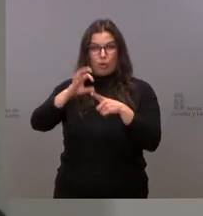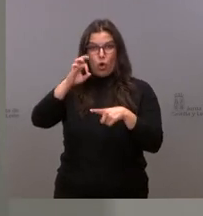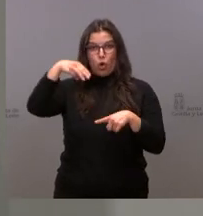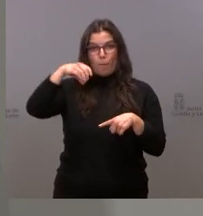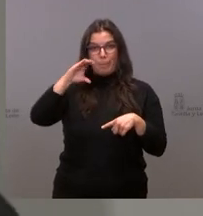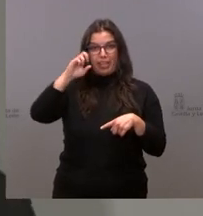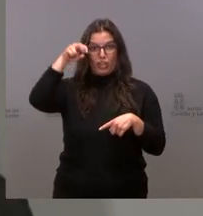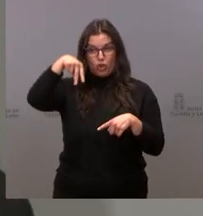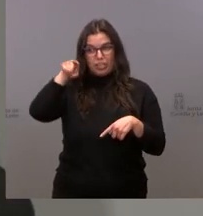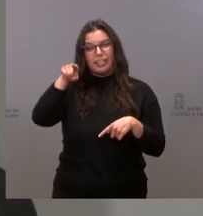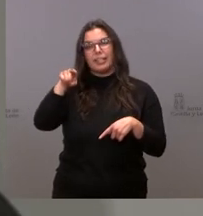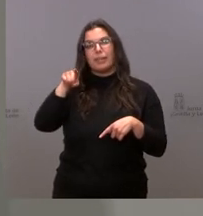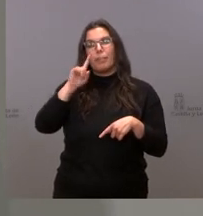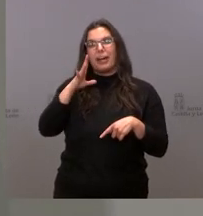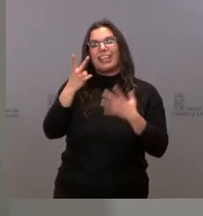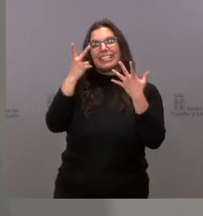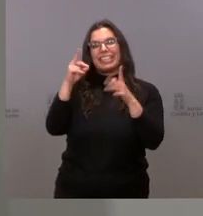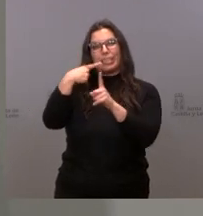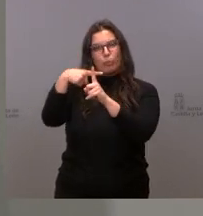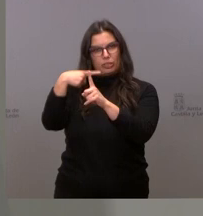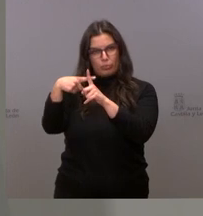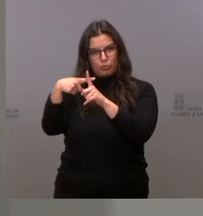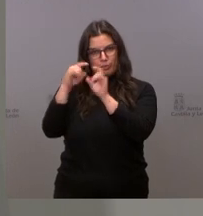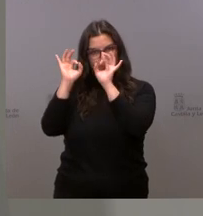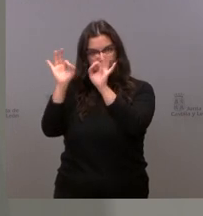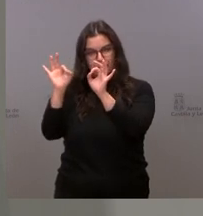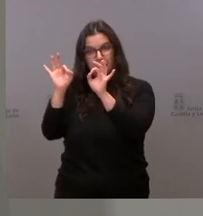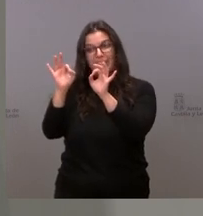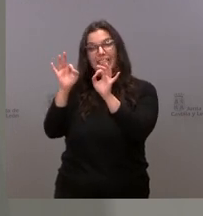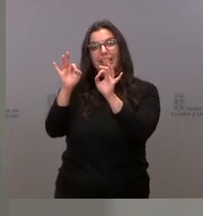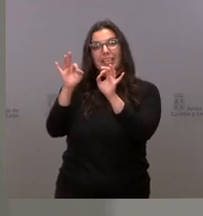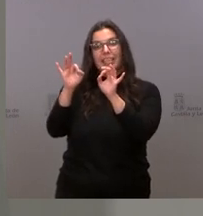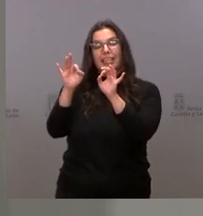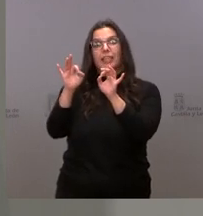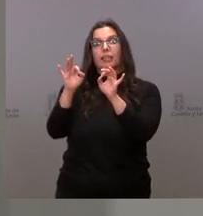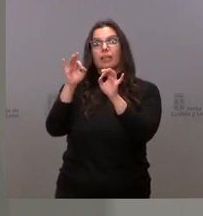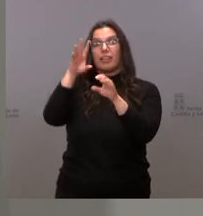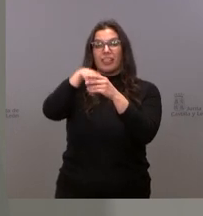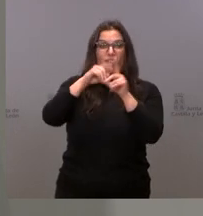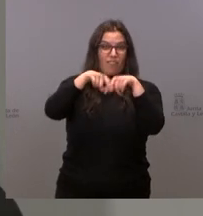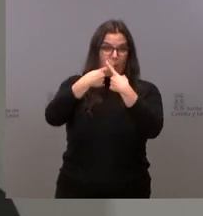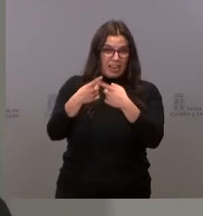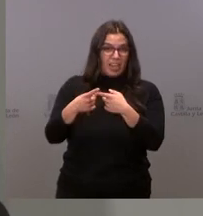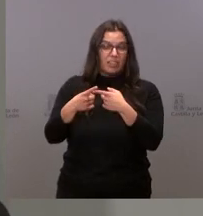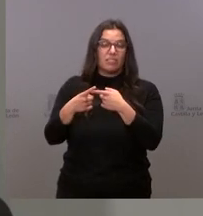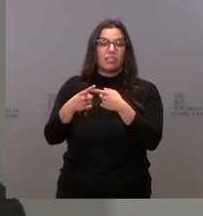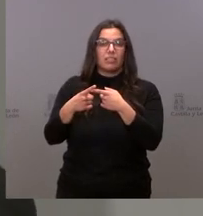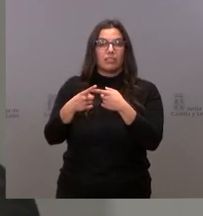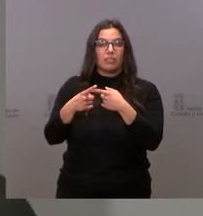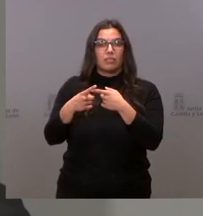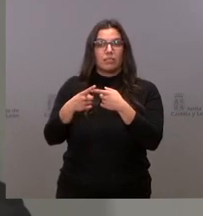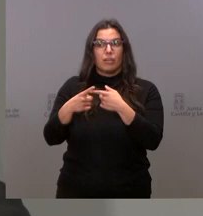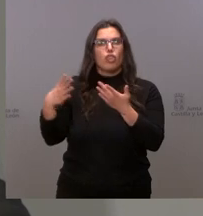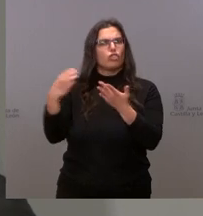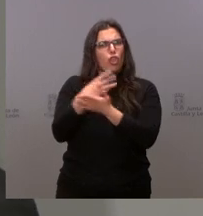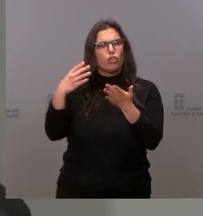me parece que son 70 positivos. Se trata de brotes familiares. No todos estos brotes son de